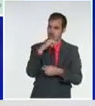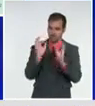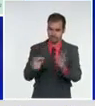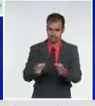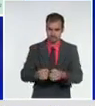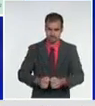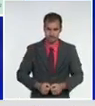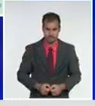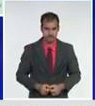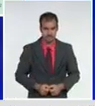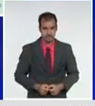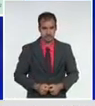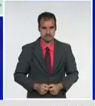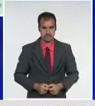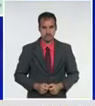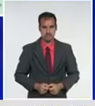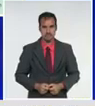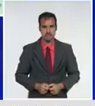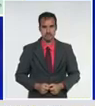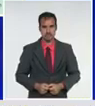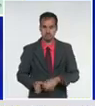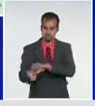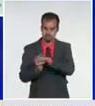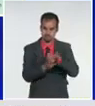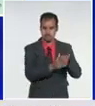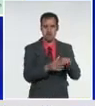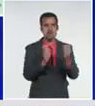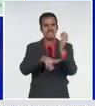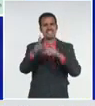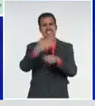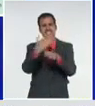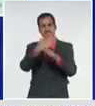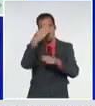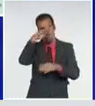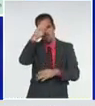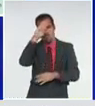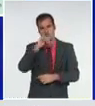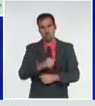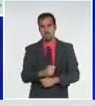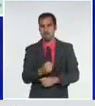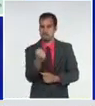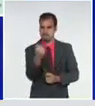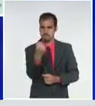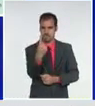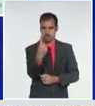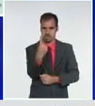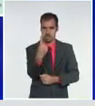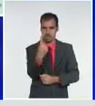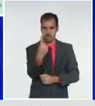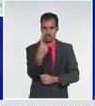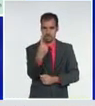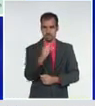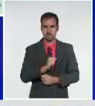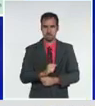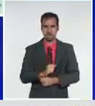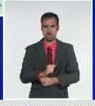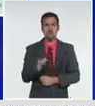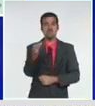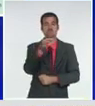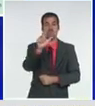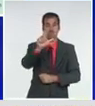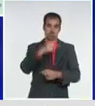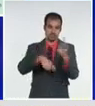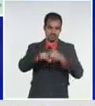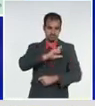En el caso de Santiago de Cuba, un paciente importado del municipio Contramaestre,